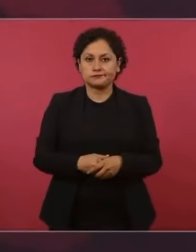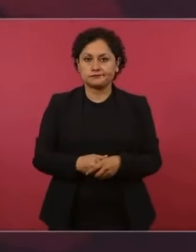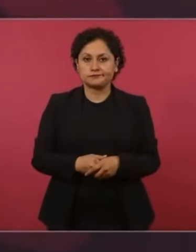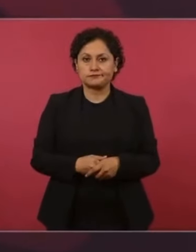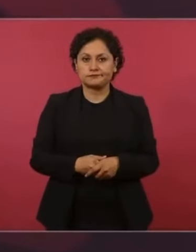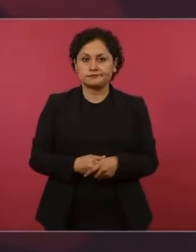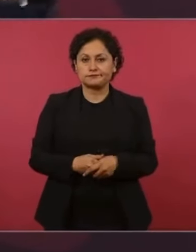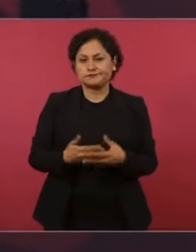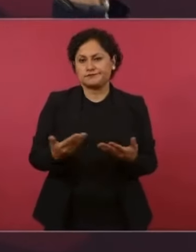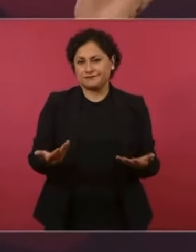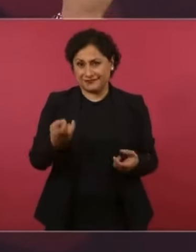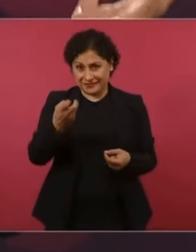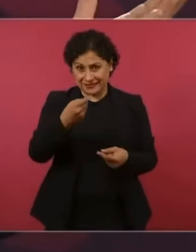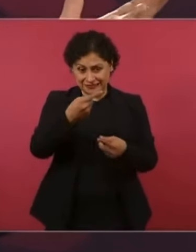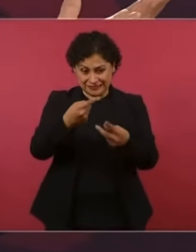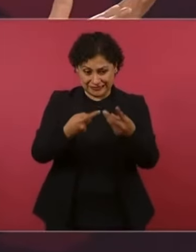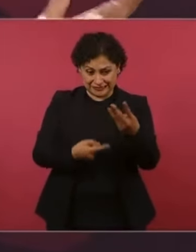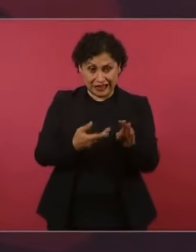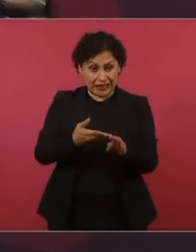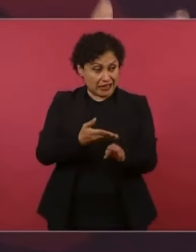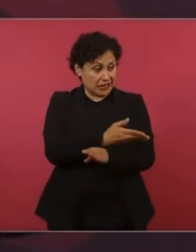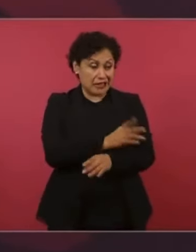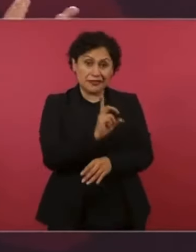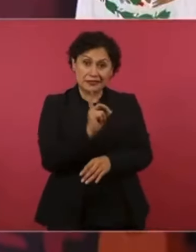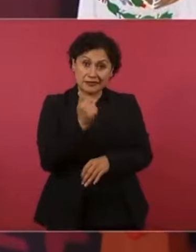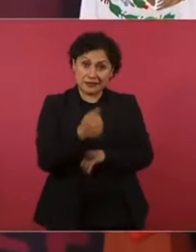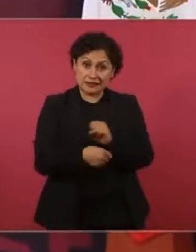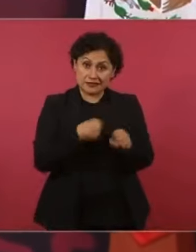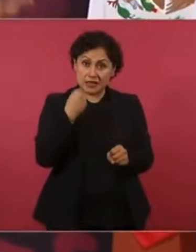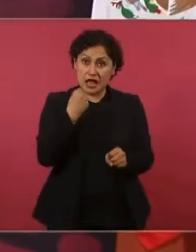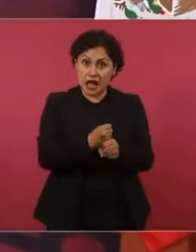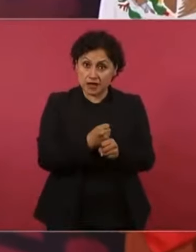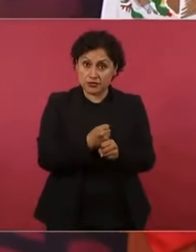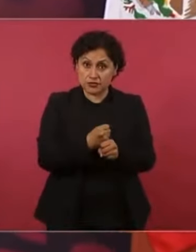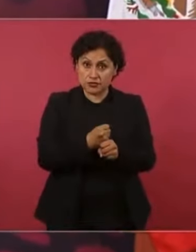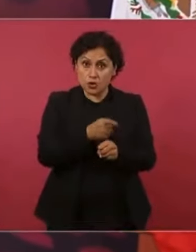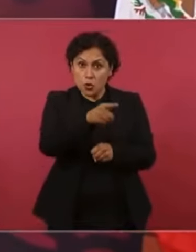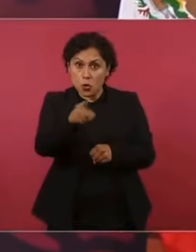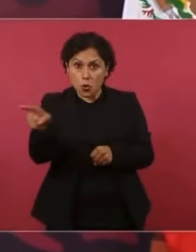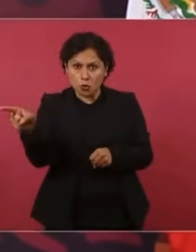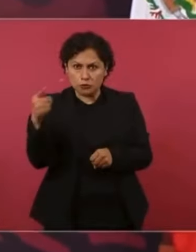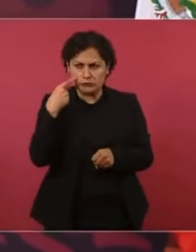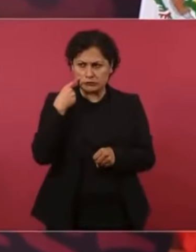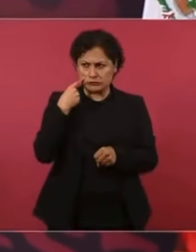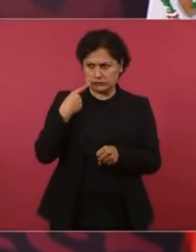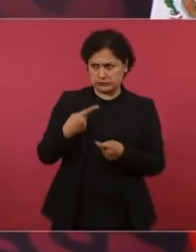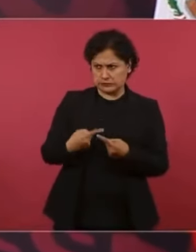Entonces, ¿cómo? Ahora no es así, imposible.